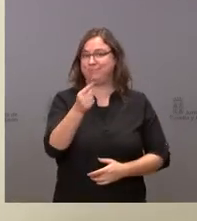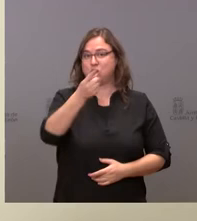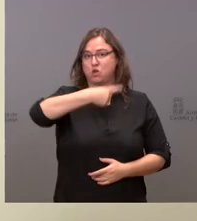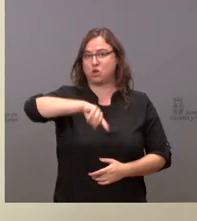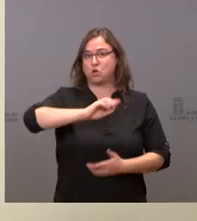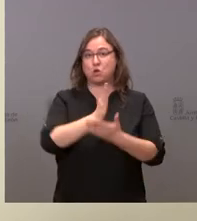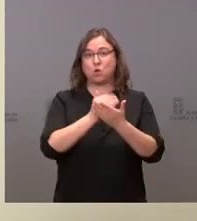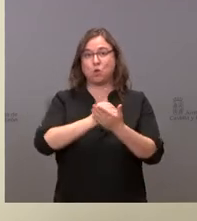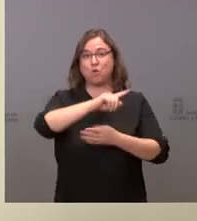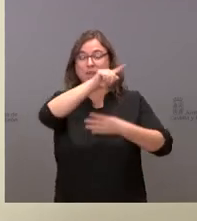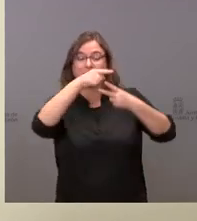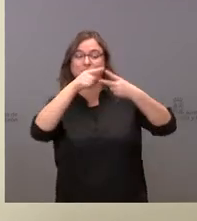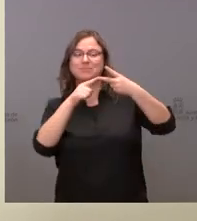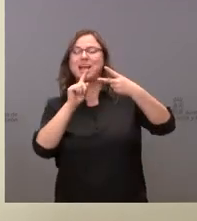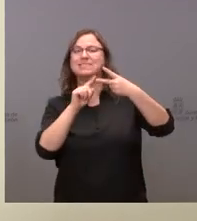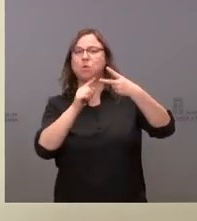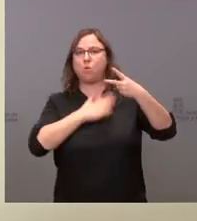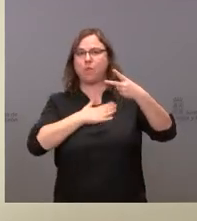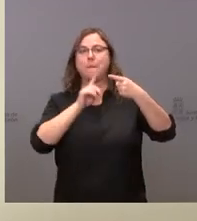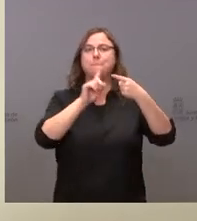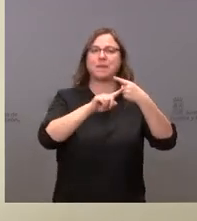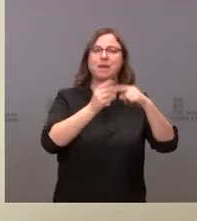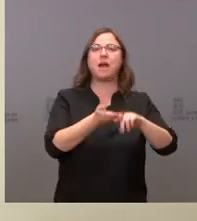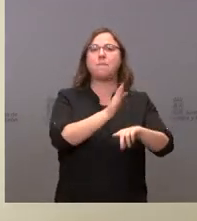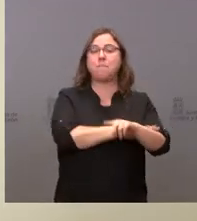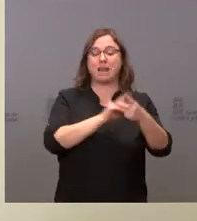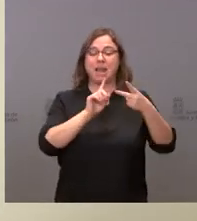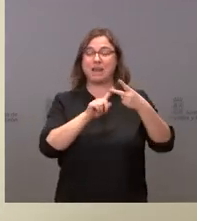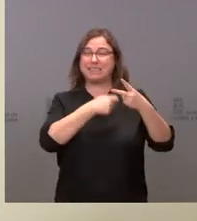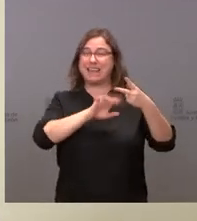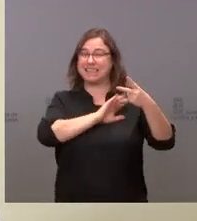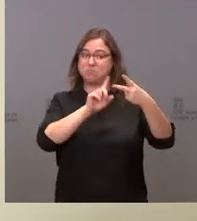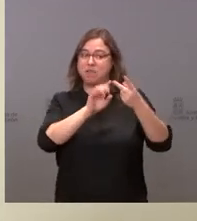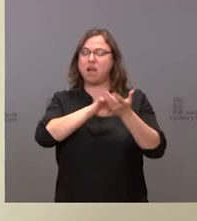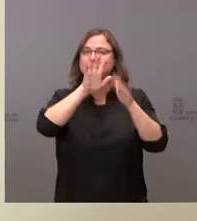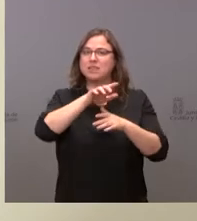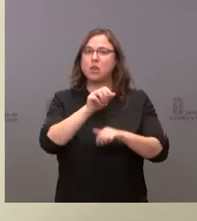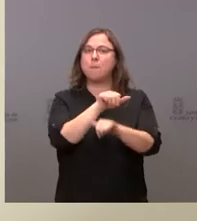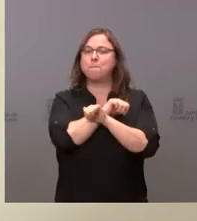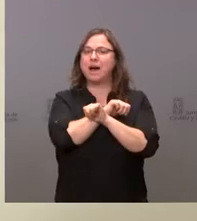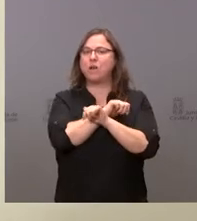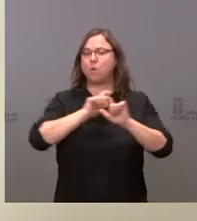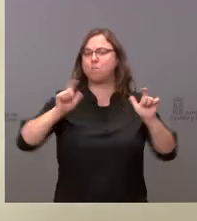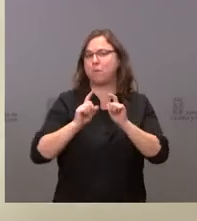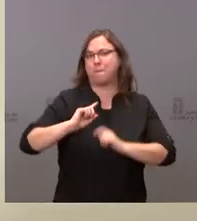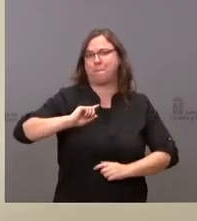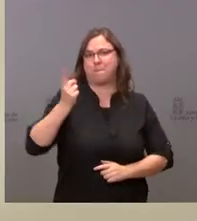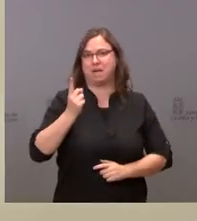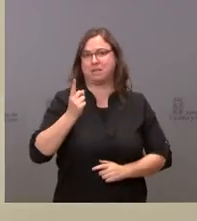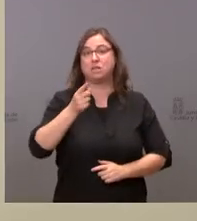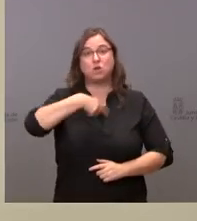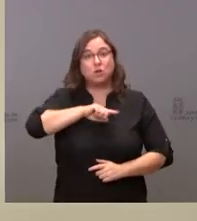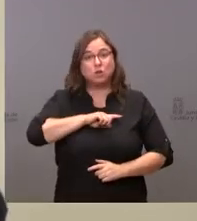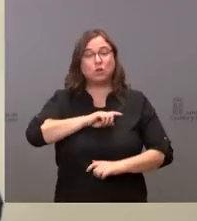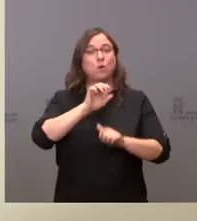en descenso del paro después de Baleares, la segunda de toda España, y que nuestra tasa de desempleo, que es del 10%, es la cuarta